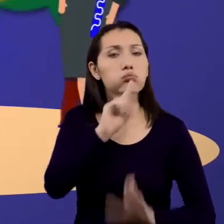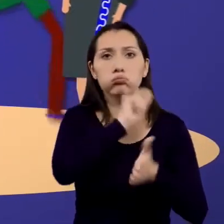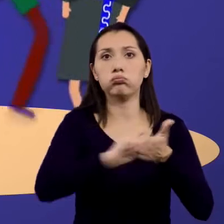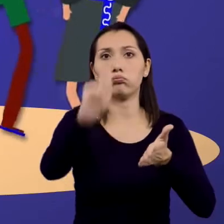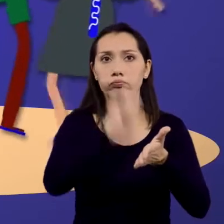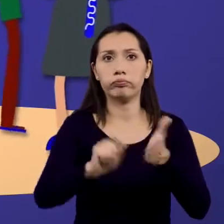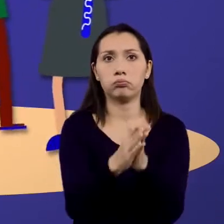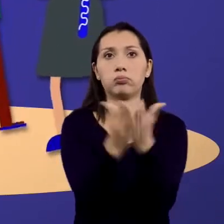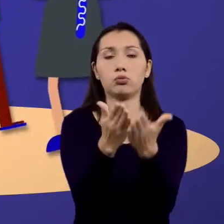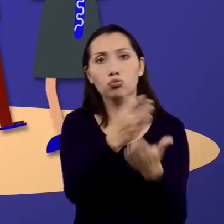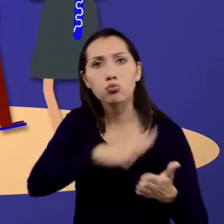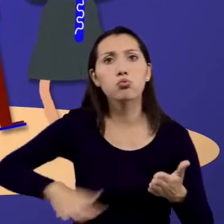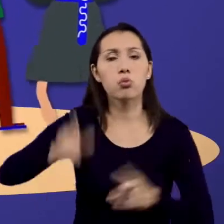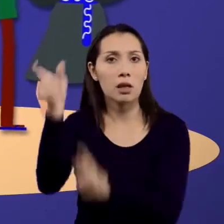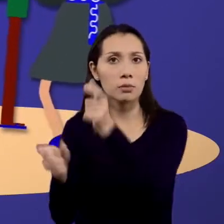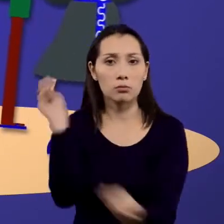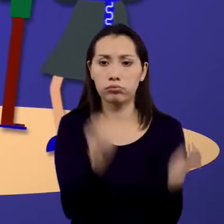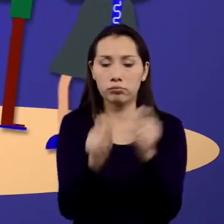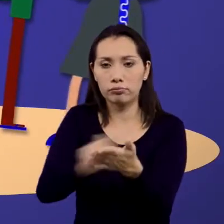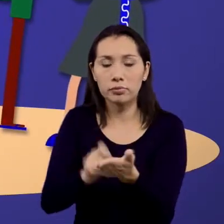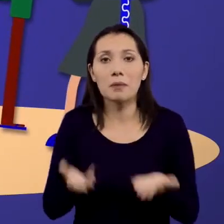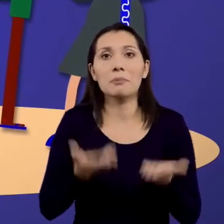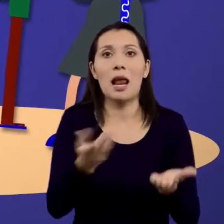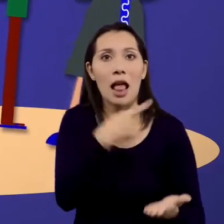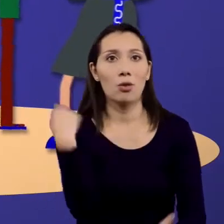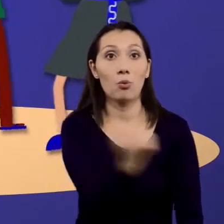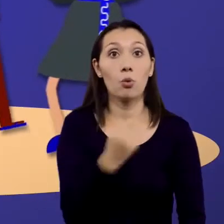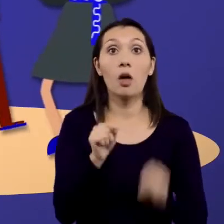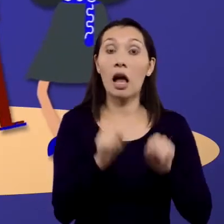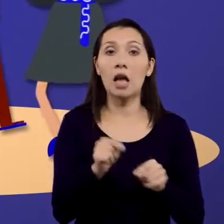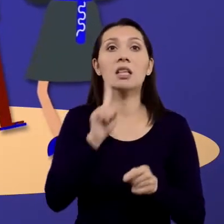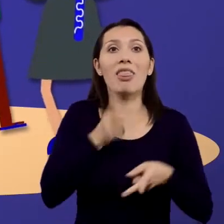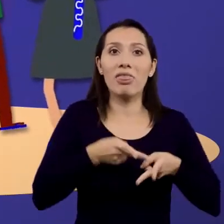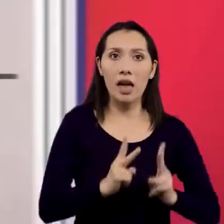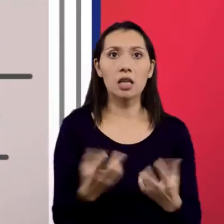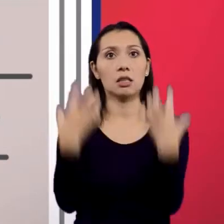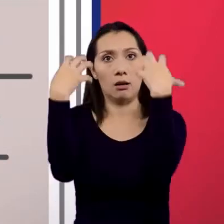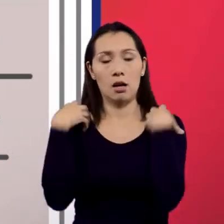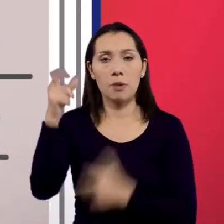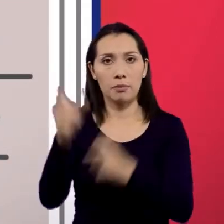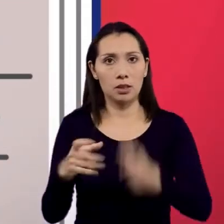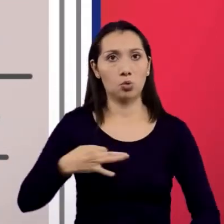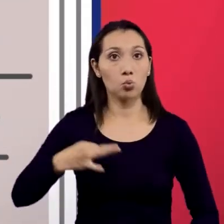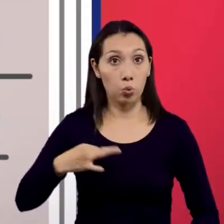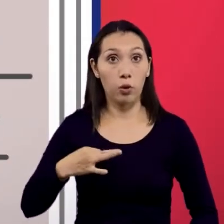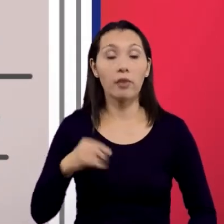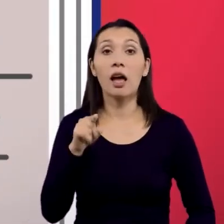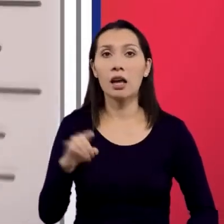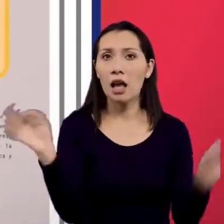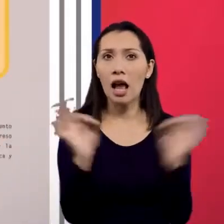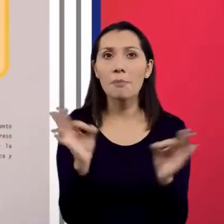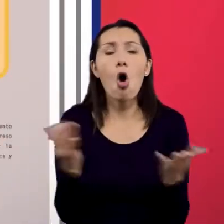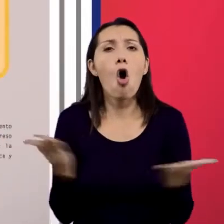redactadas en un texto hecho por todos y para todos. En ella están los derechos y deberes de los ciudadanos y se